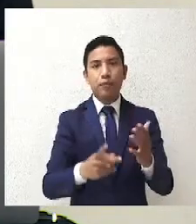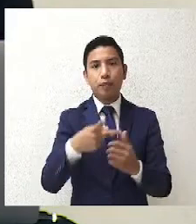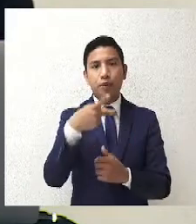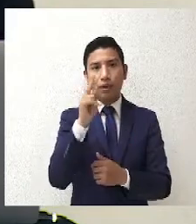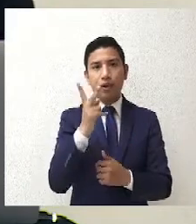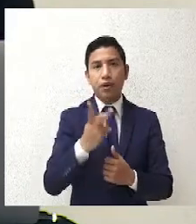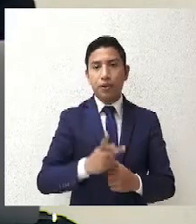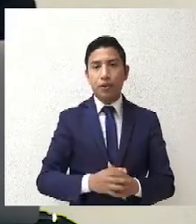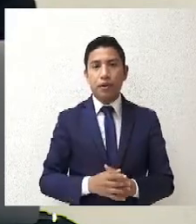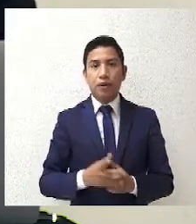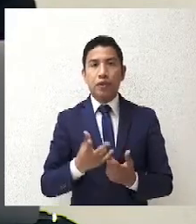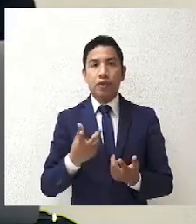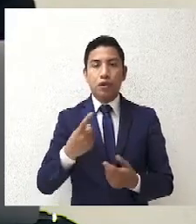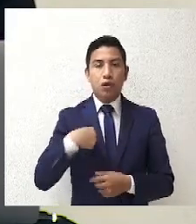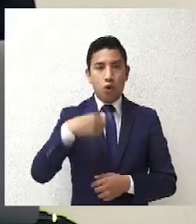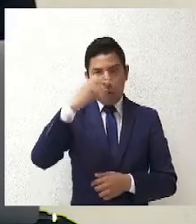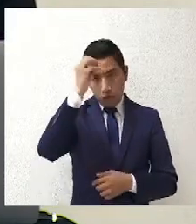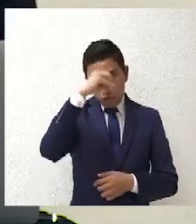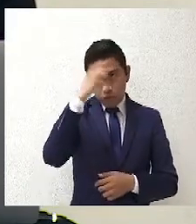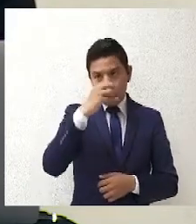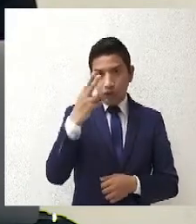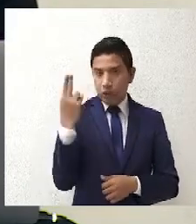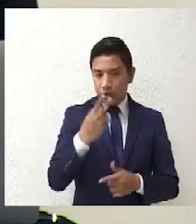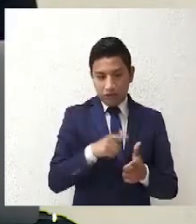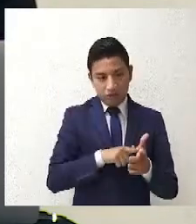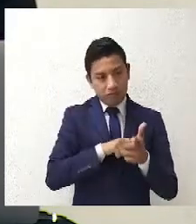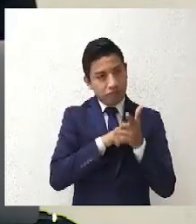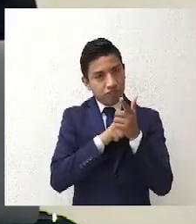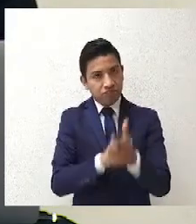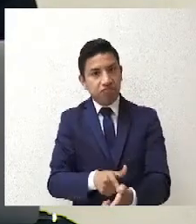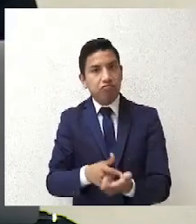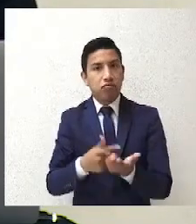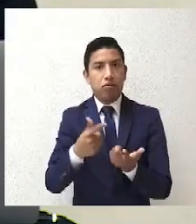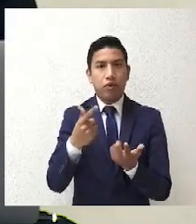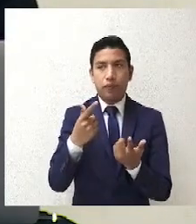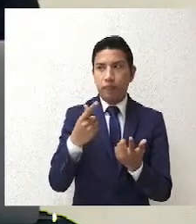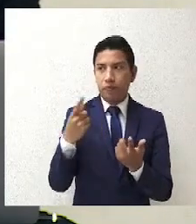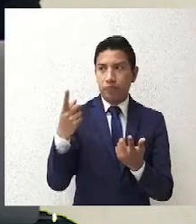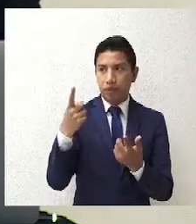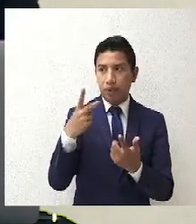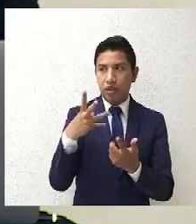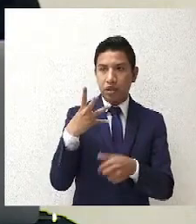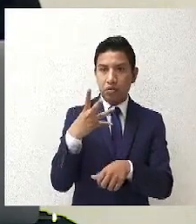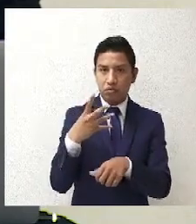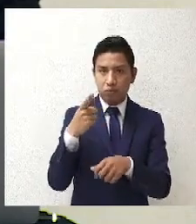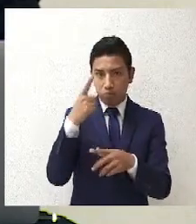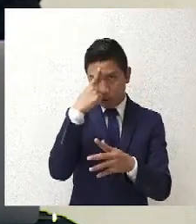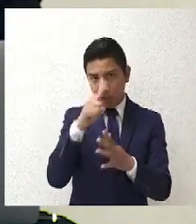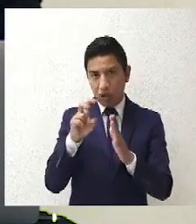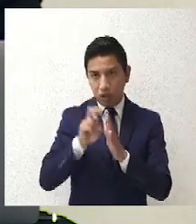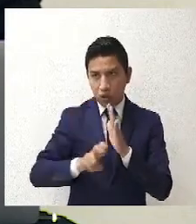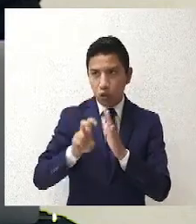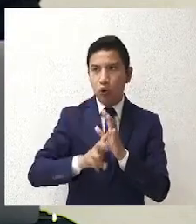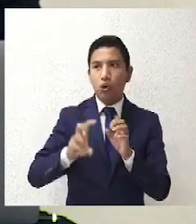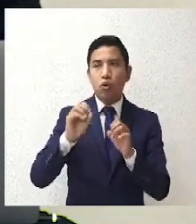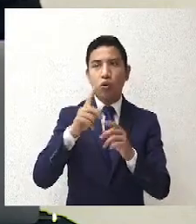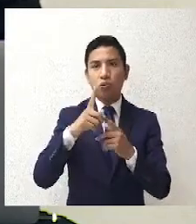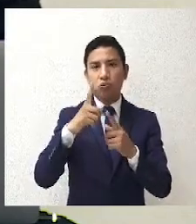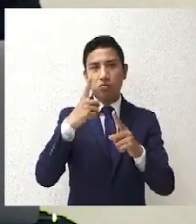en mi opinión, pues deben de continuar este tipo de medidas y acciones afirmativas.